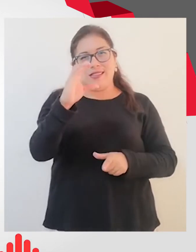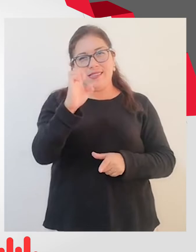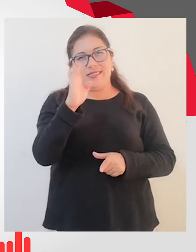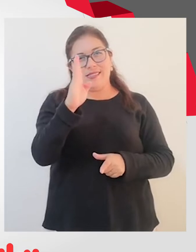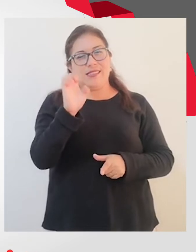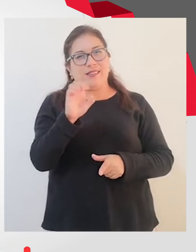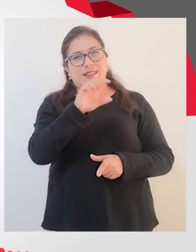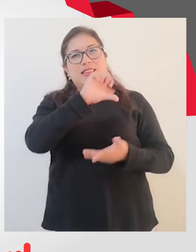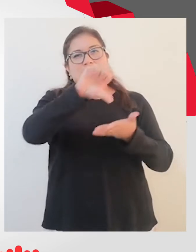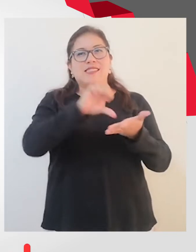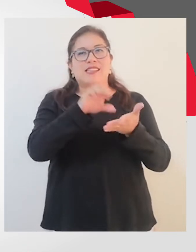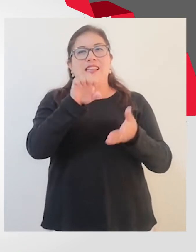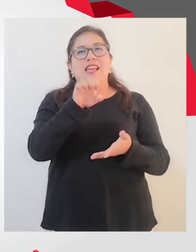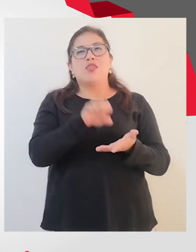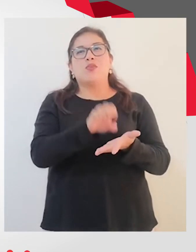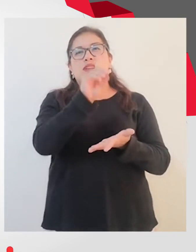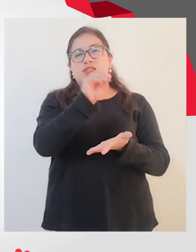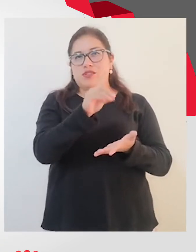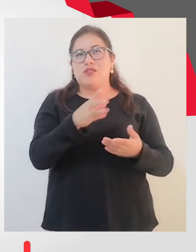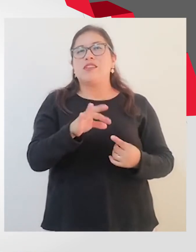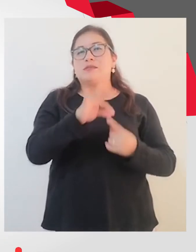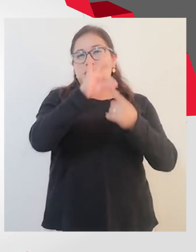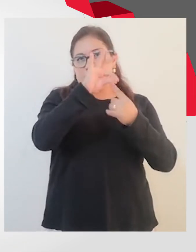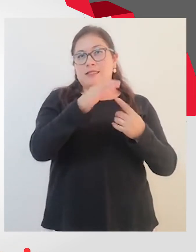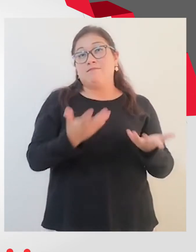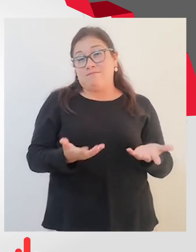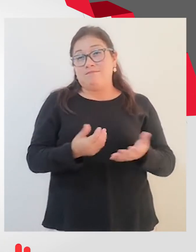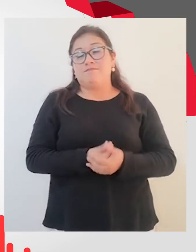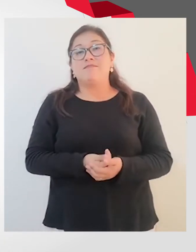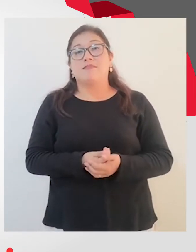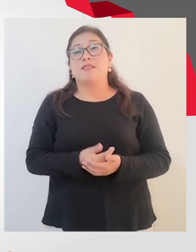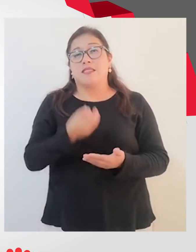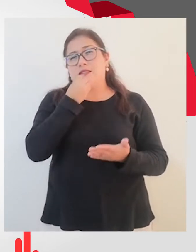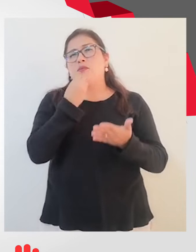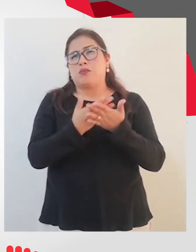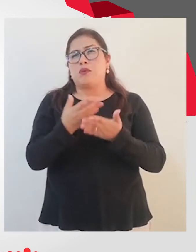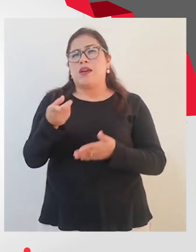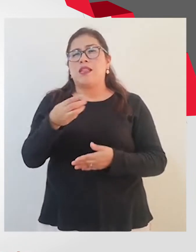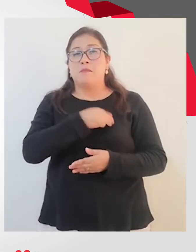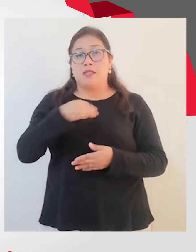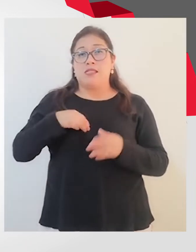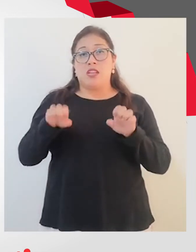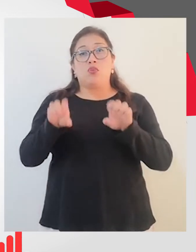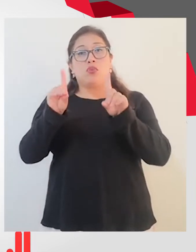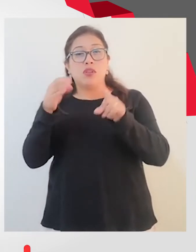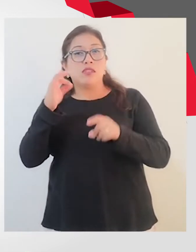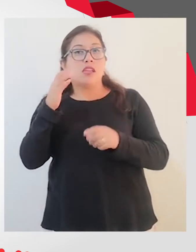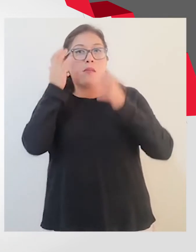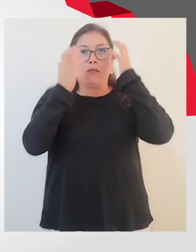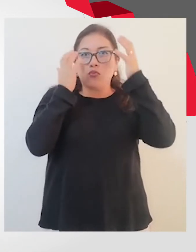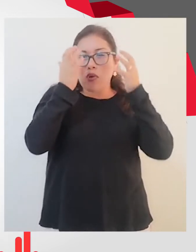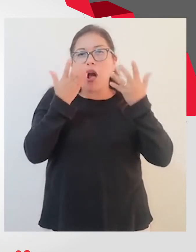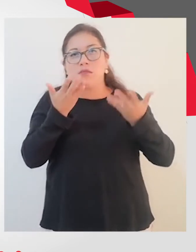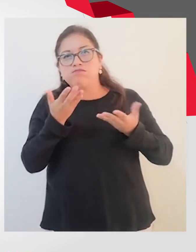en el Centro de Educación Especial. Y es bueno que el Ministerio de Educación se esté preocupando por